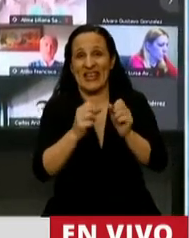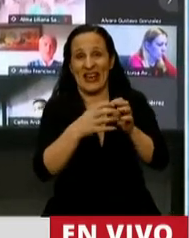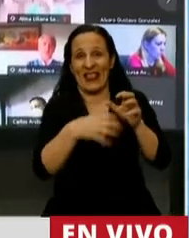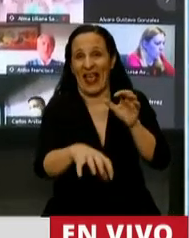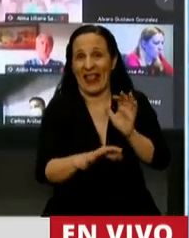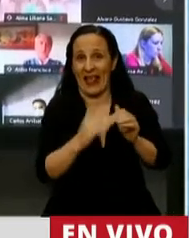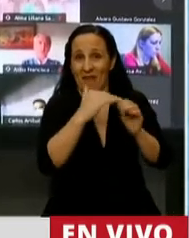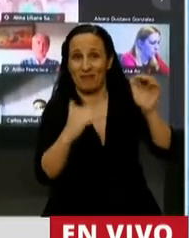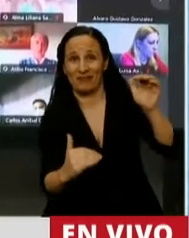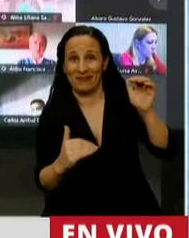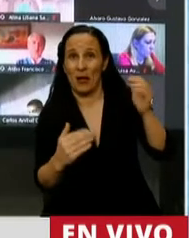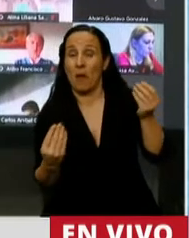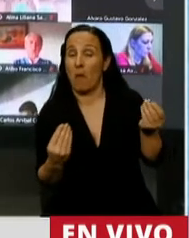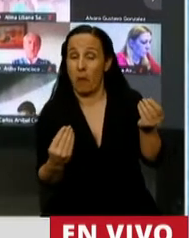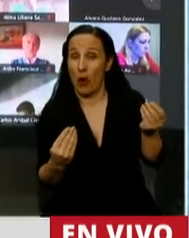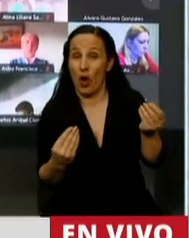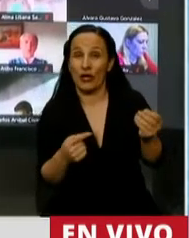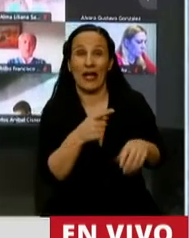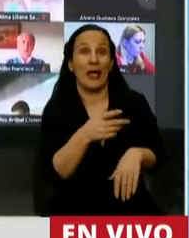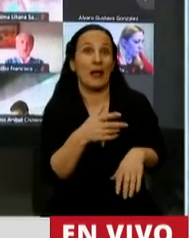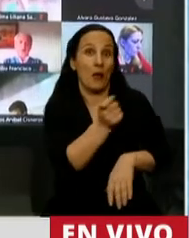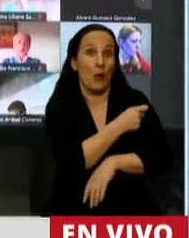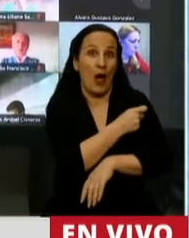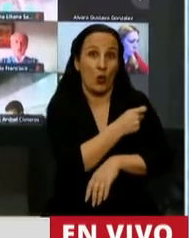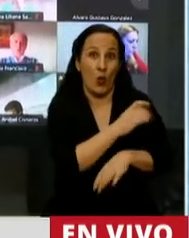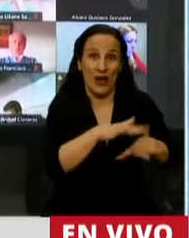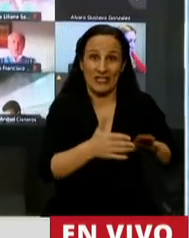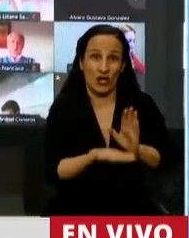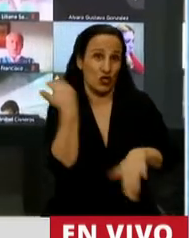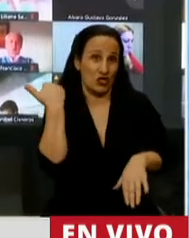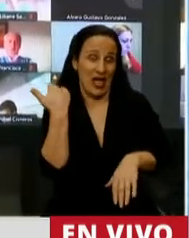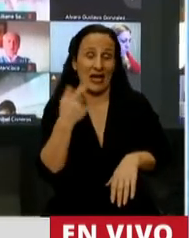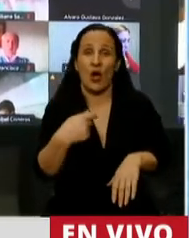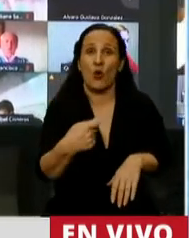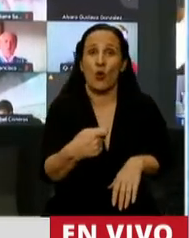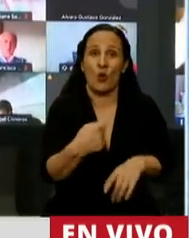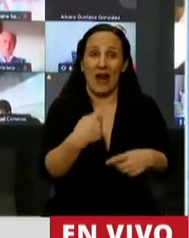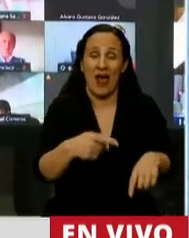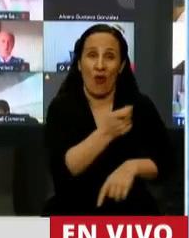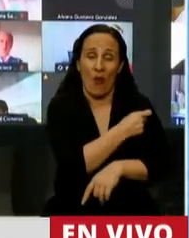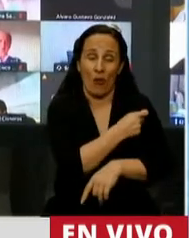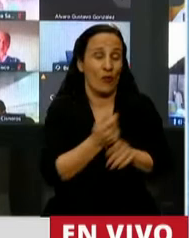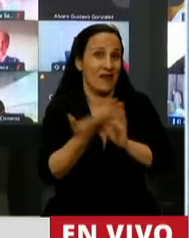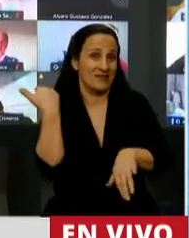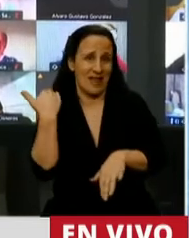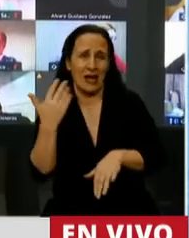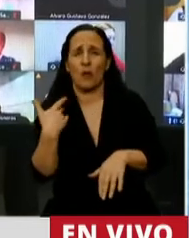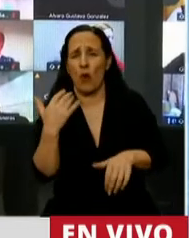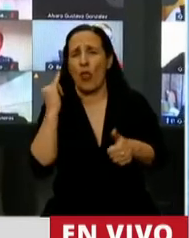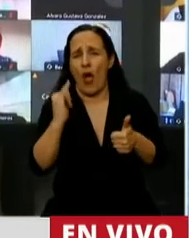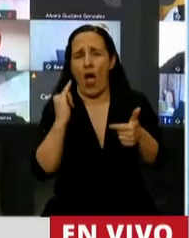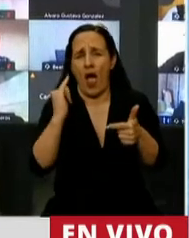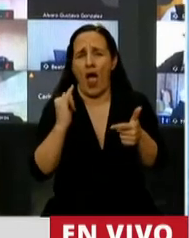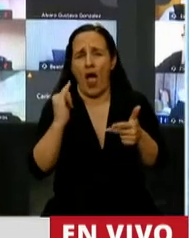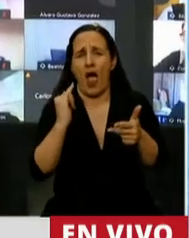no les guste recordar que le quitaban las vacunas a los chicos y a nuestros jubilados. Y podría seguir describiendo, señor presidente,